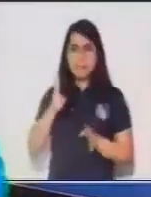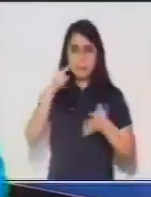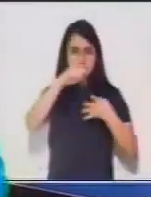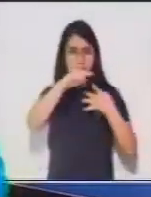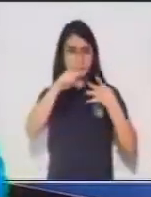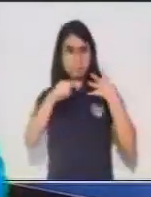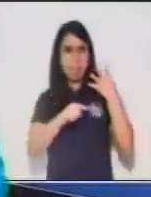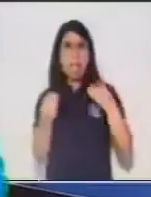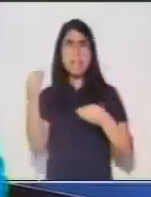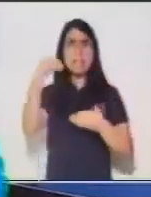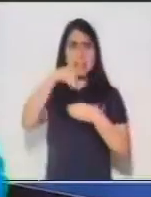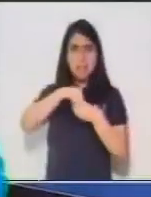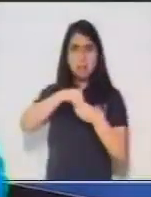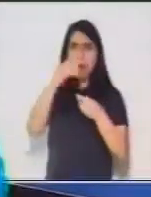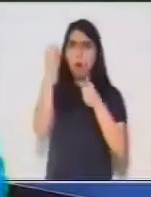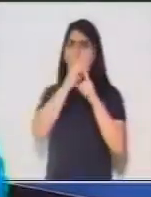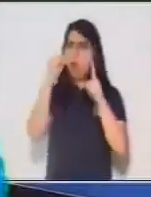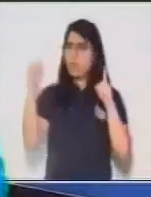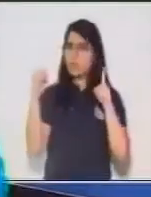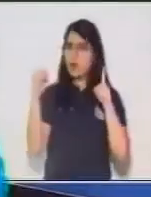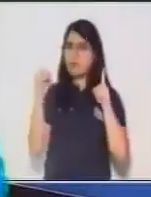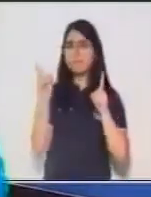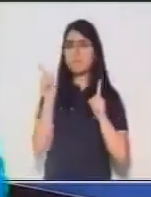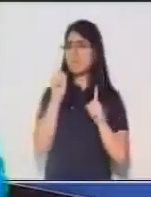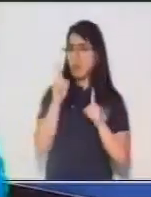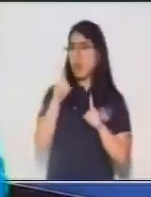vamos a analizar esta que tenemos aquí.